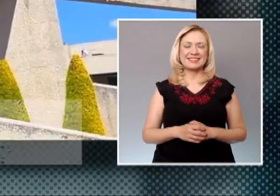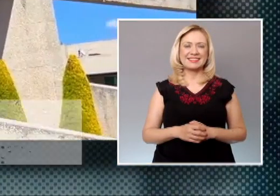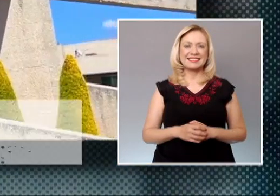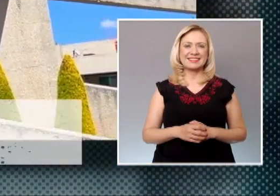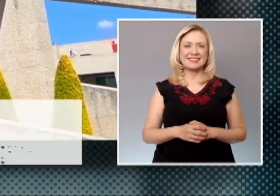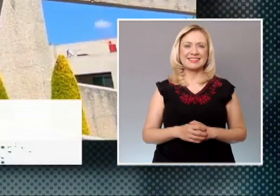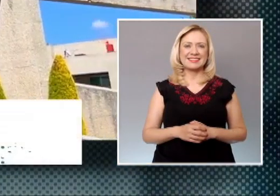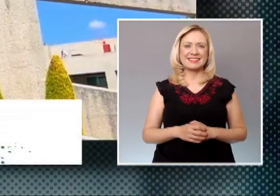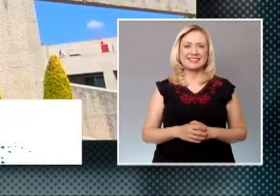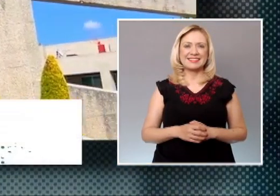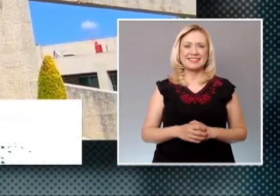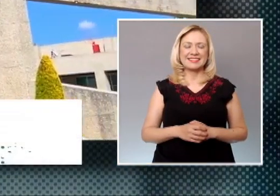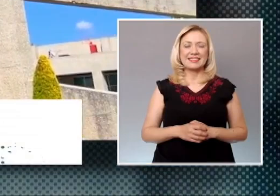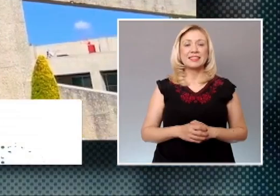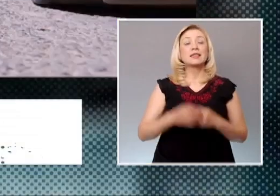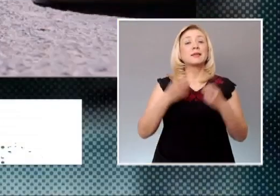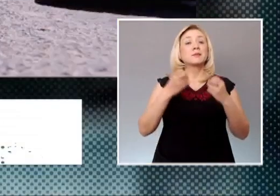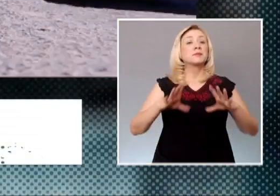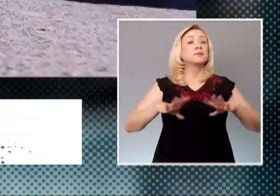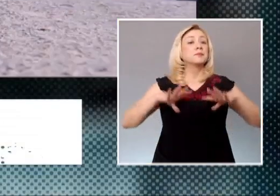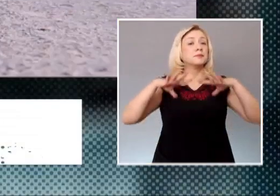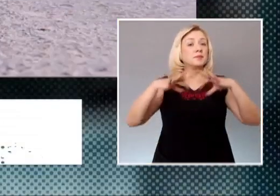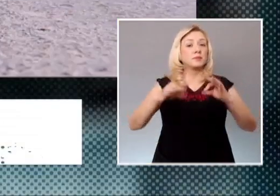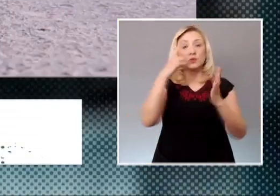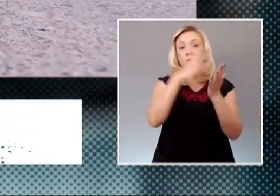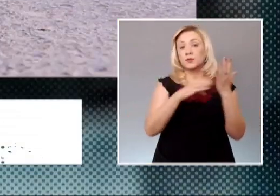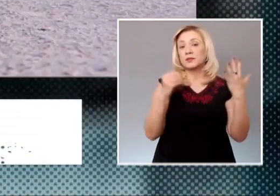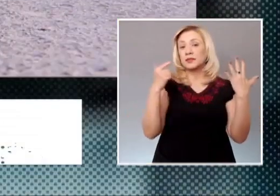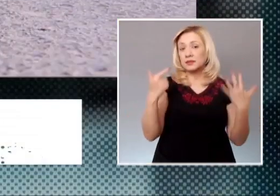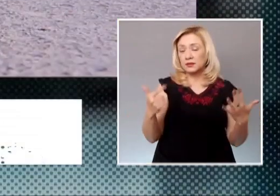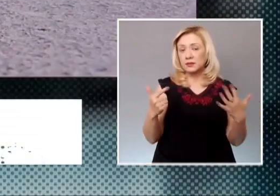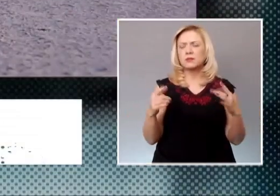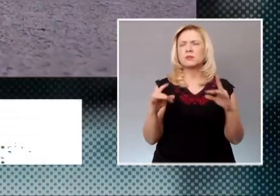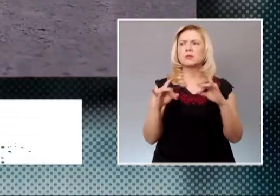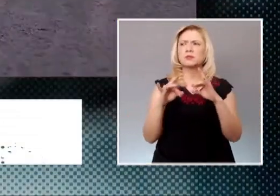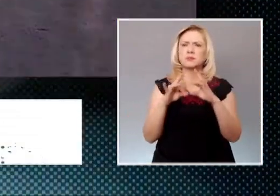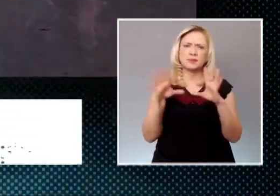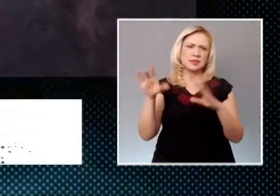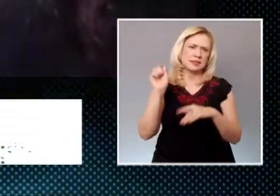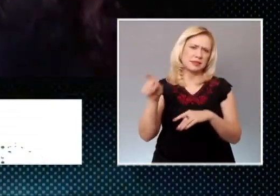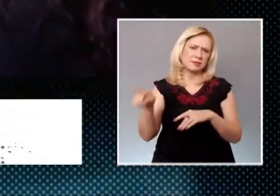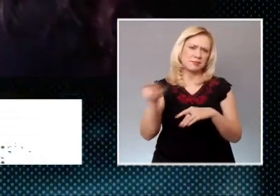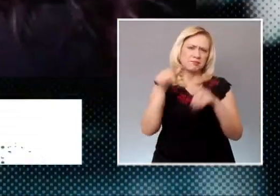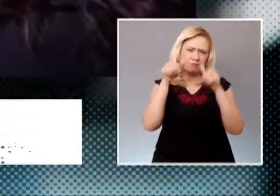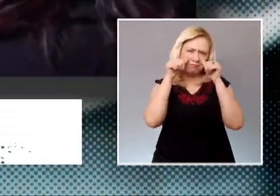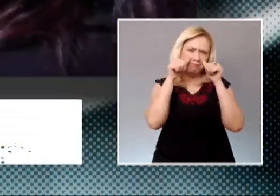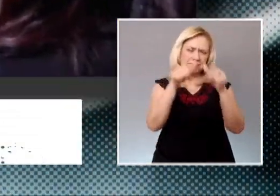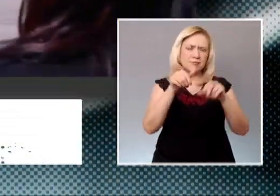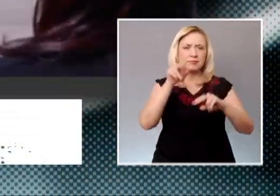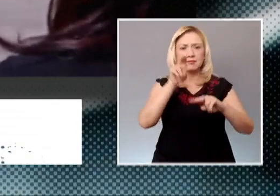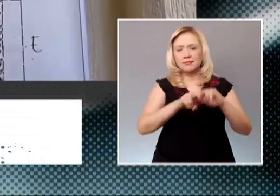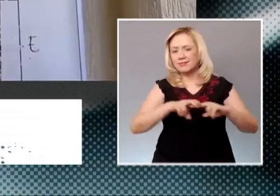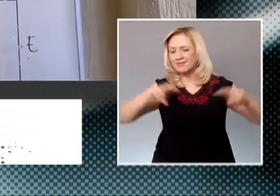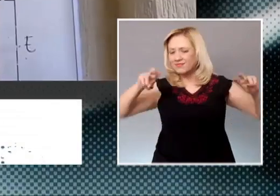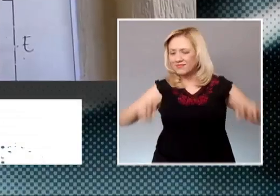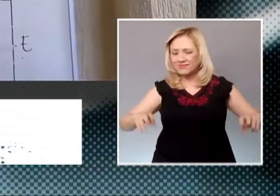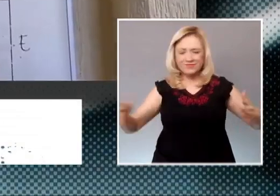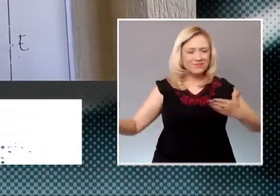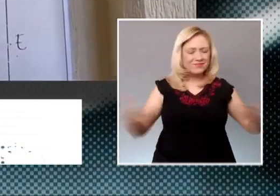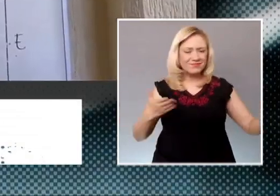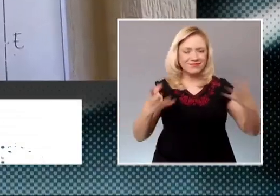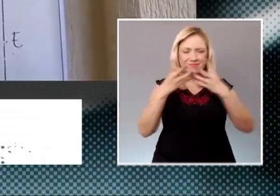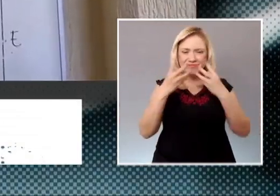Desde su creación en 2007, los casos que atiende el Centro de Justicia Alternativa del Poder Judicial de Hidalgo han